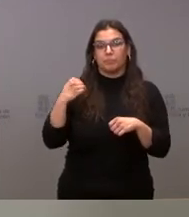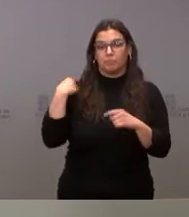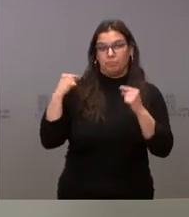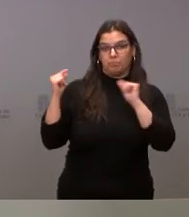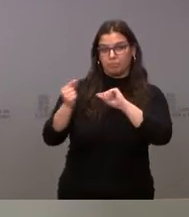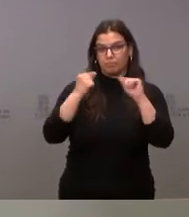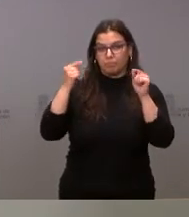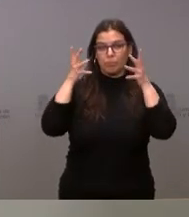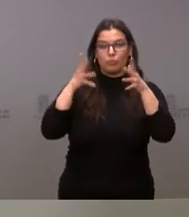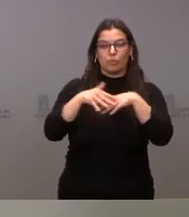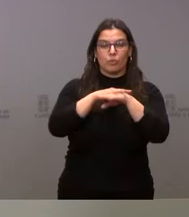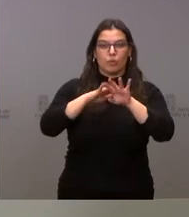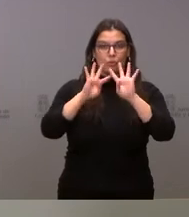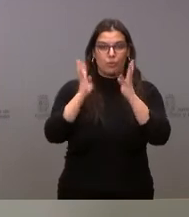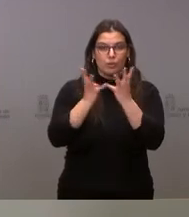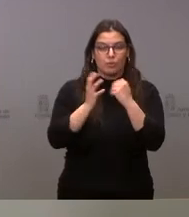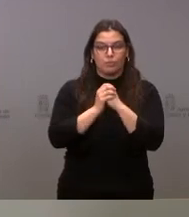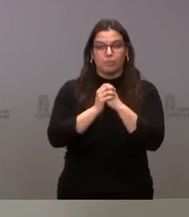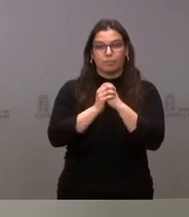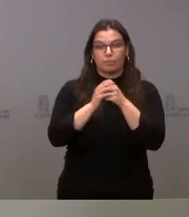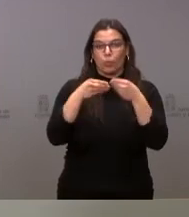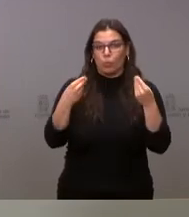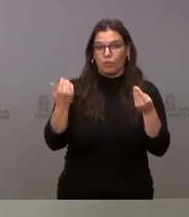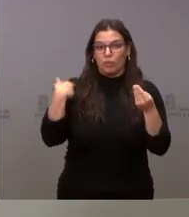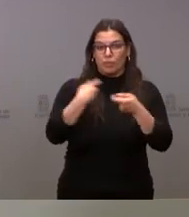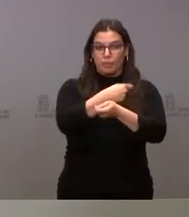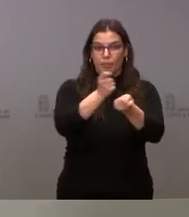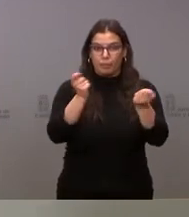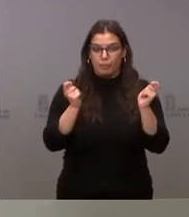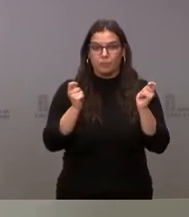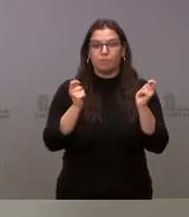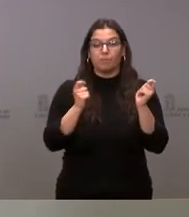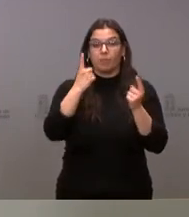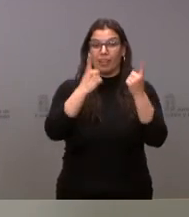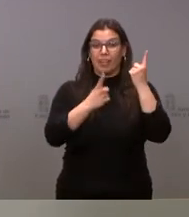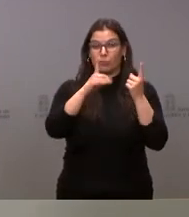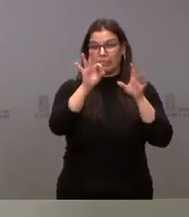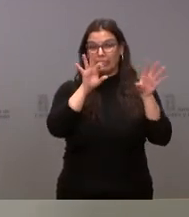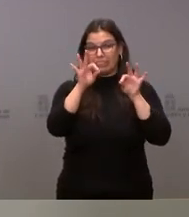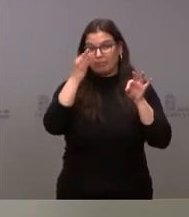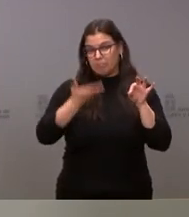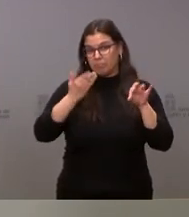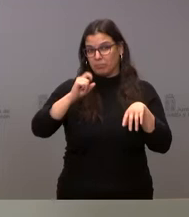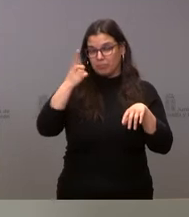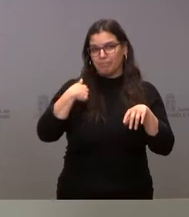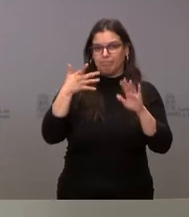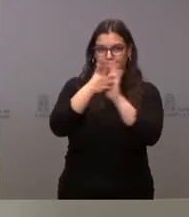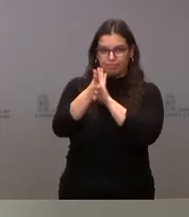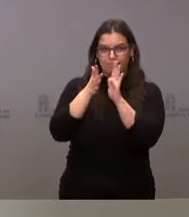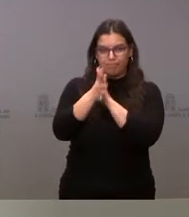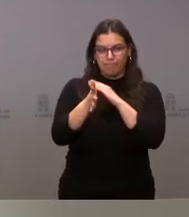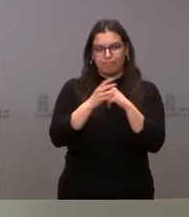Gobierno. Tienen ustedes la documentación, pero paso a detallarles aquellos que quizás sean los más relevantes. En primer lugar,